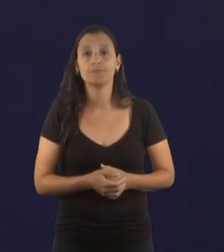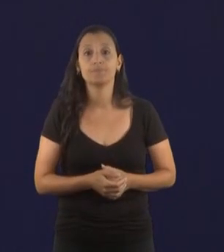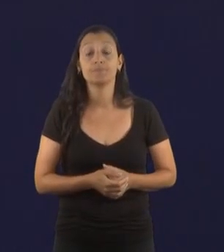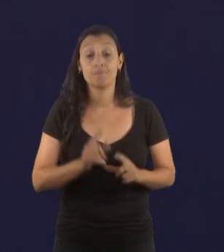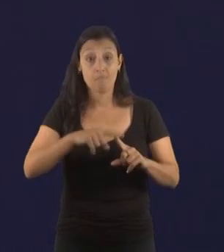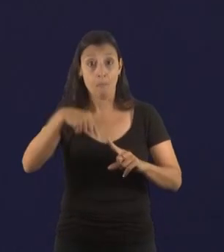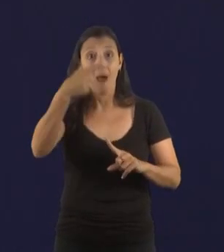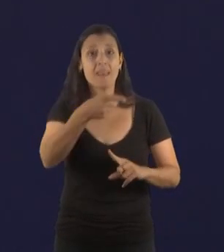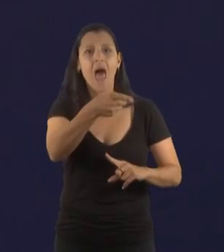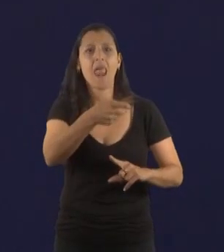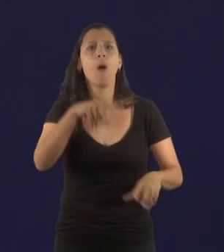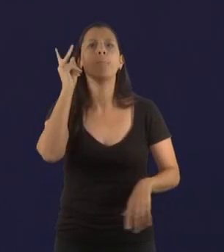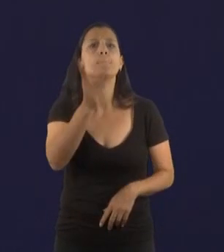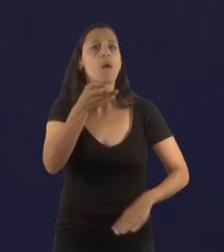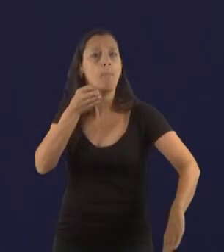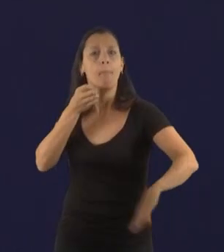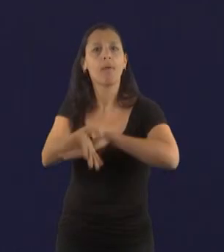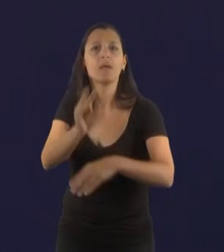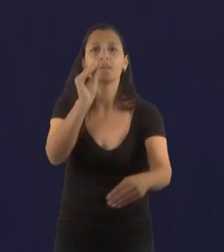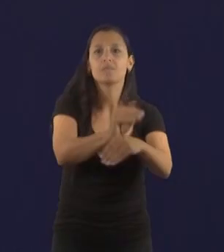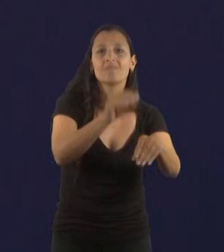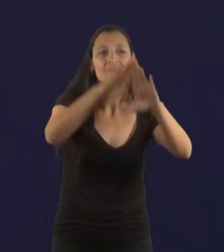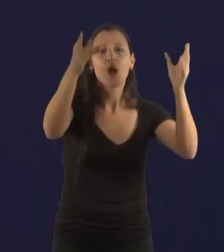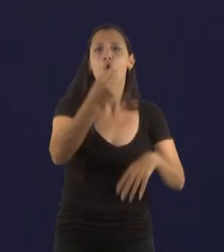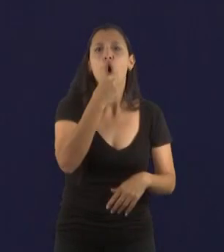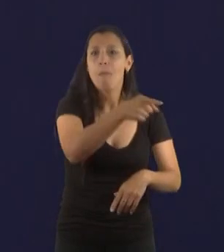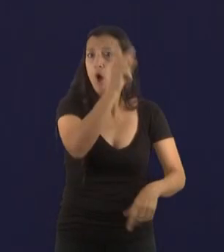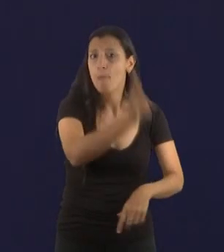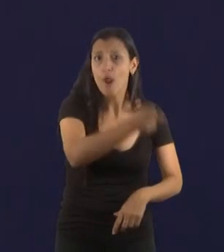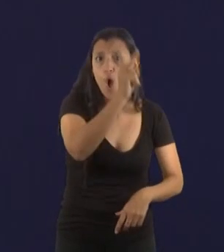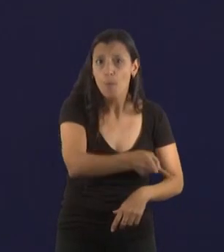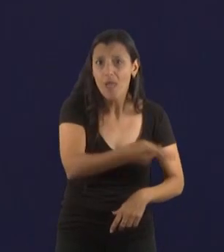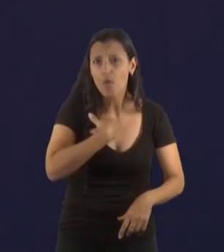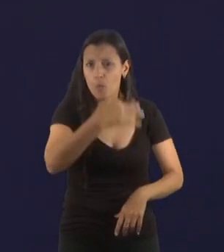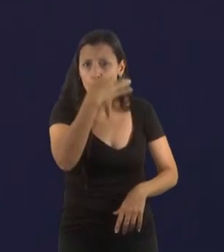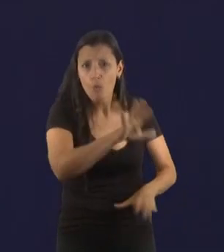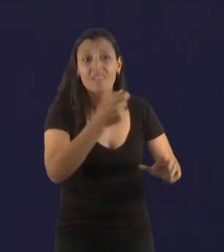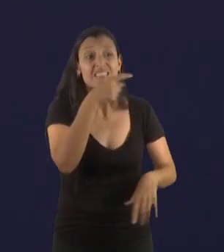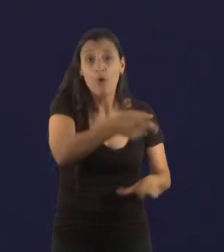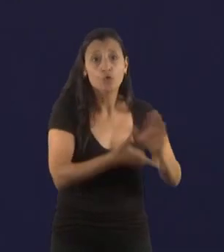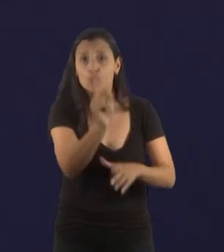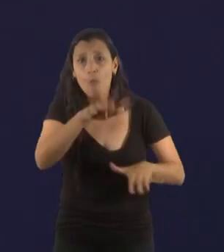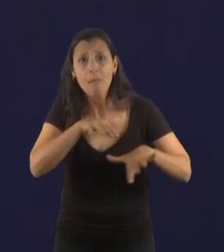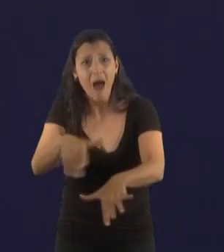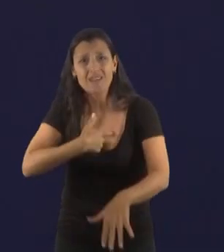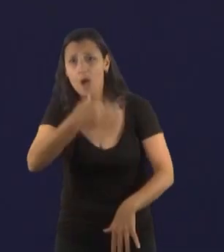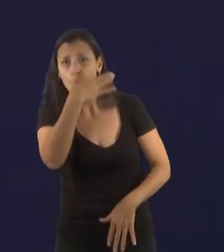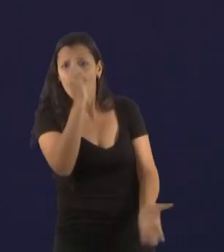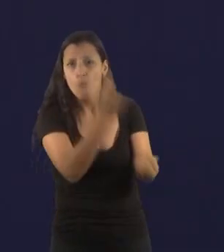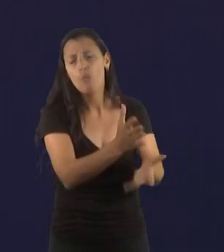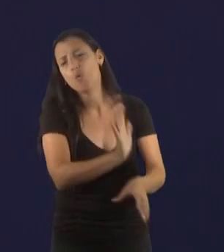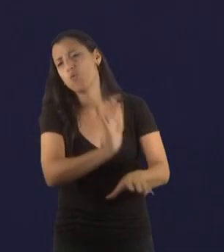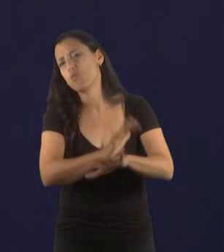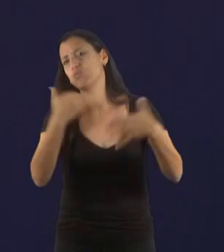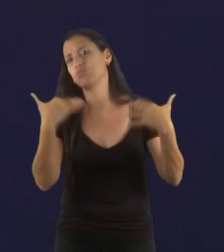mañana a un comedor, alimentarse si no va a la marcha. La verdad es que me parece de una